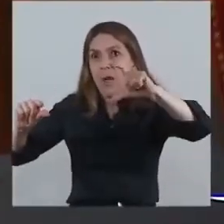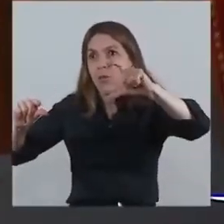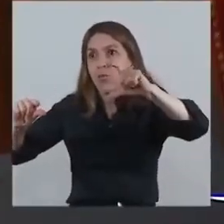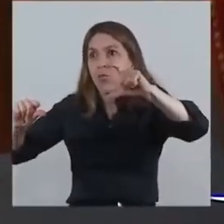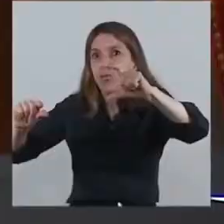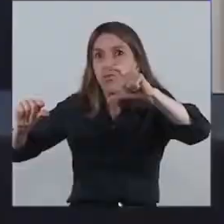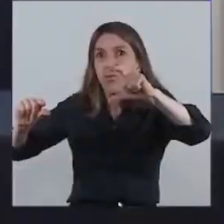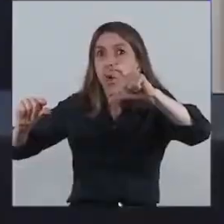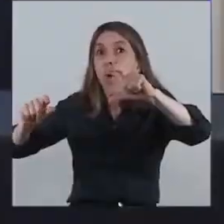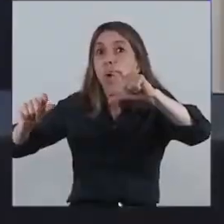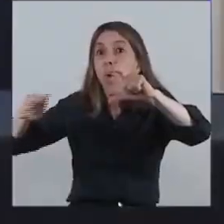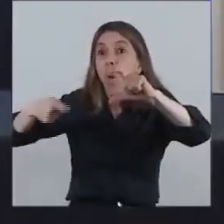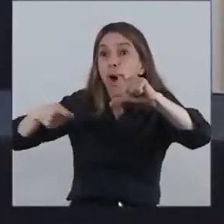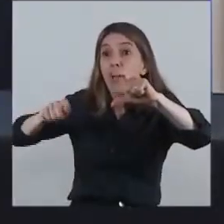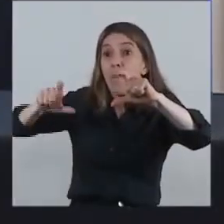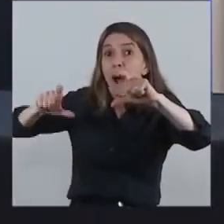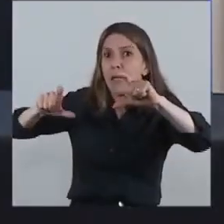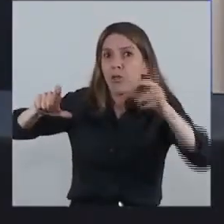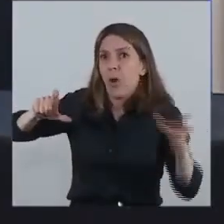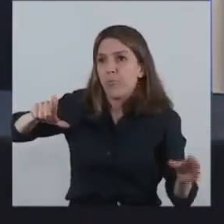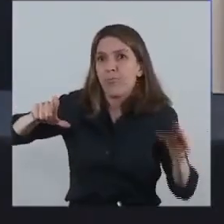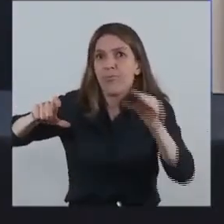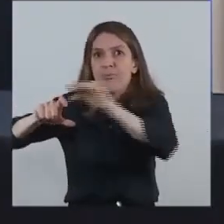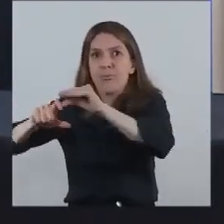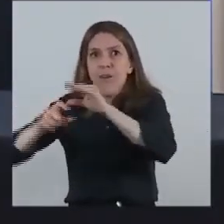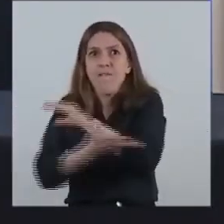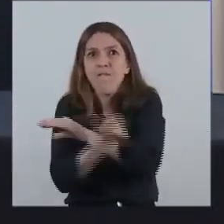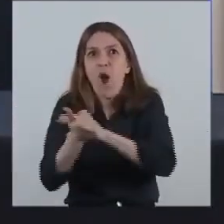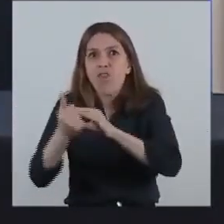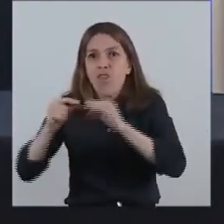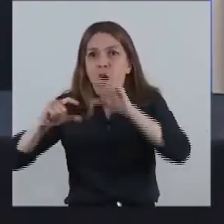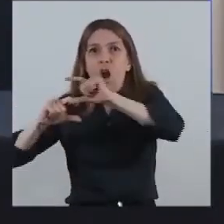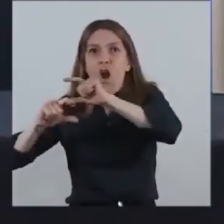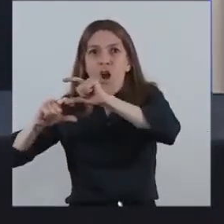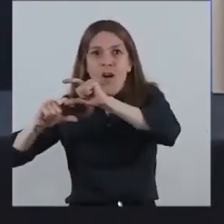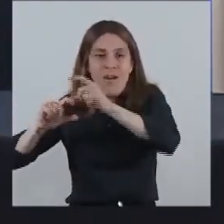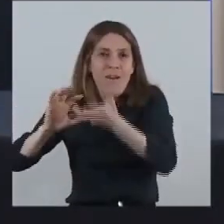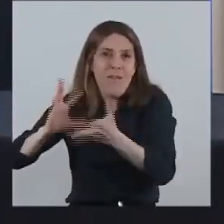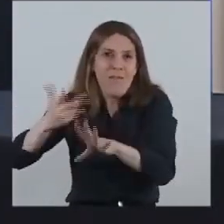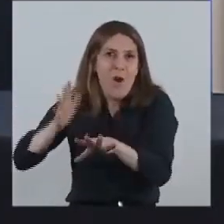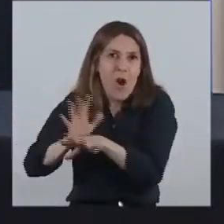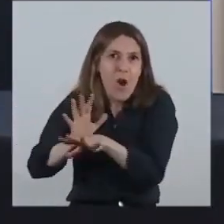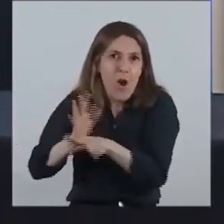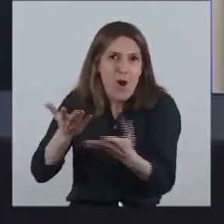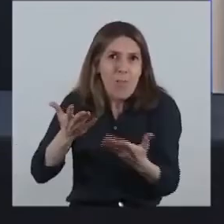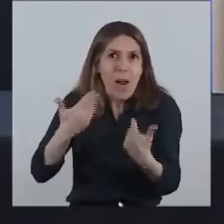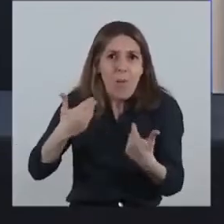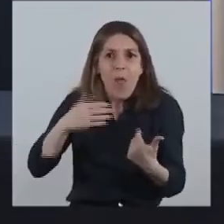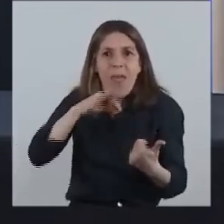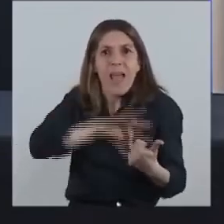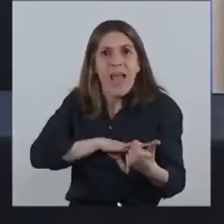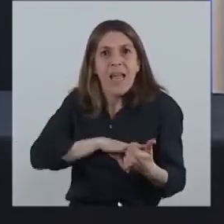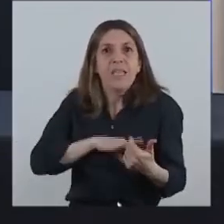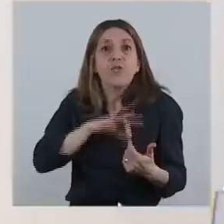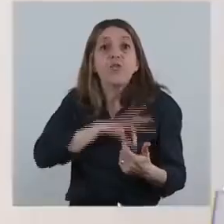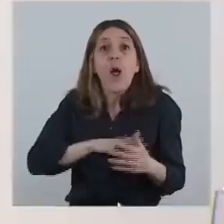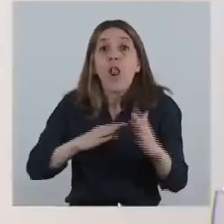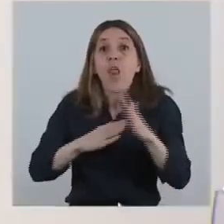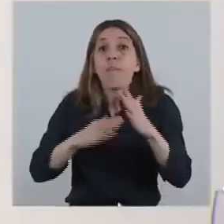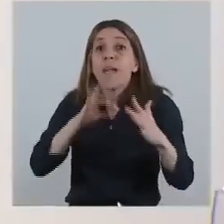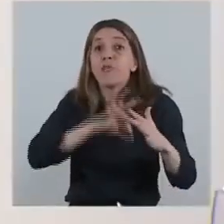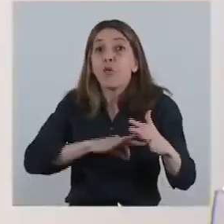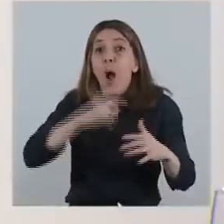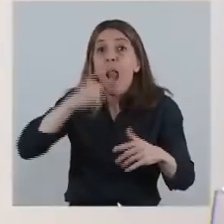y entonces quien toma un crédito tenga la seguridad de que su carga en términos del salario, del poder adquisitivo del salario